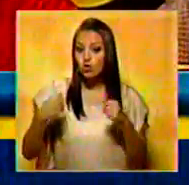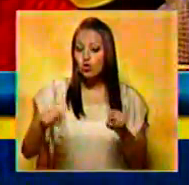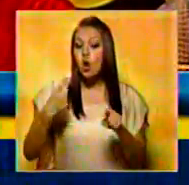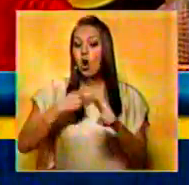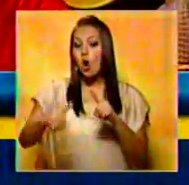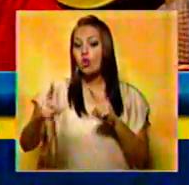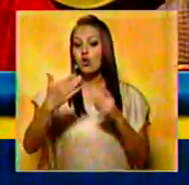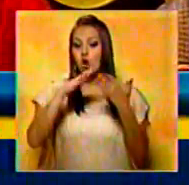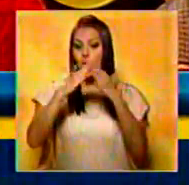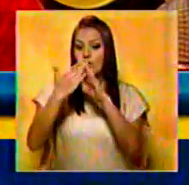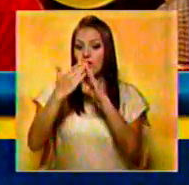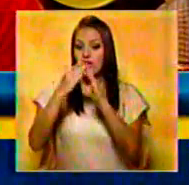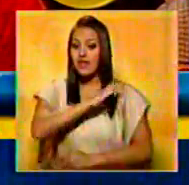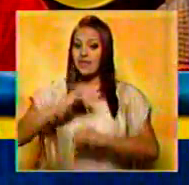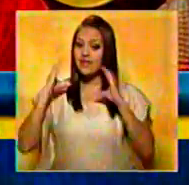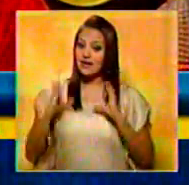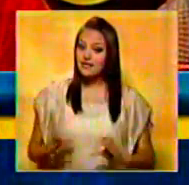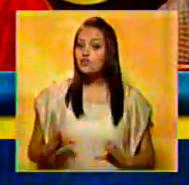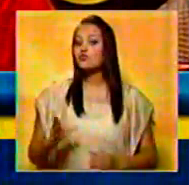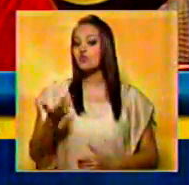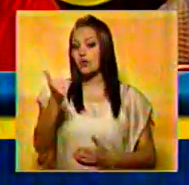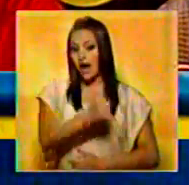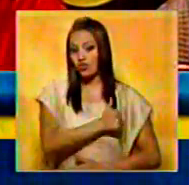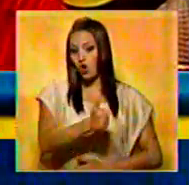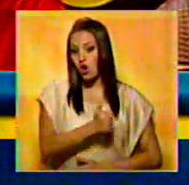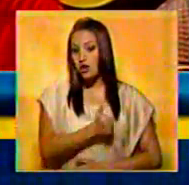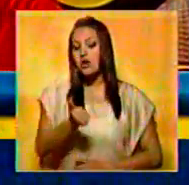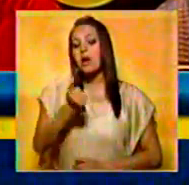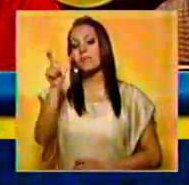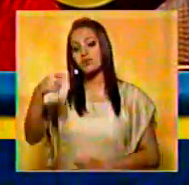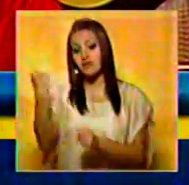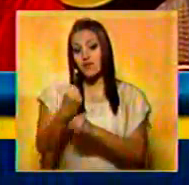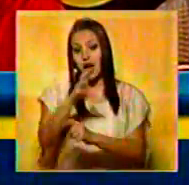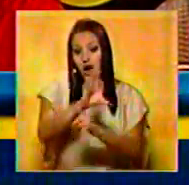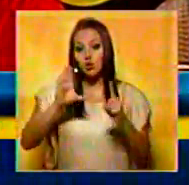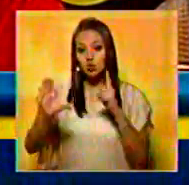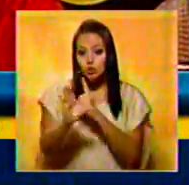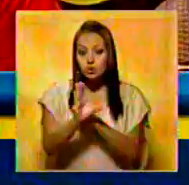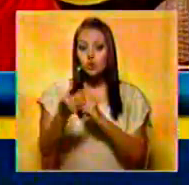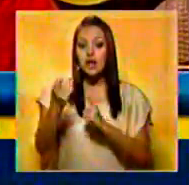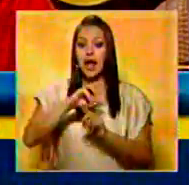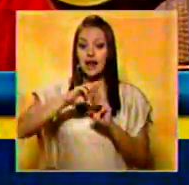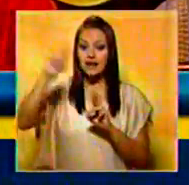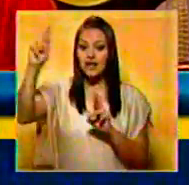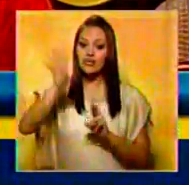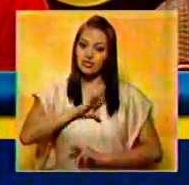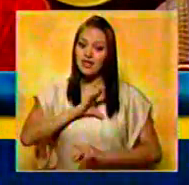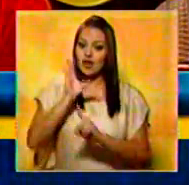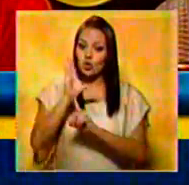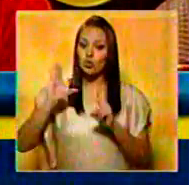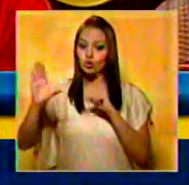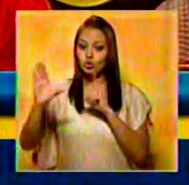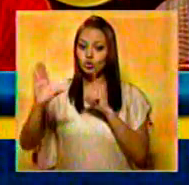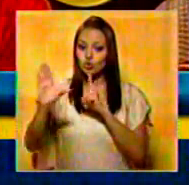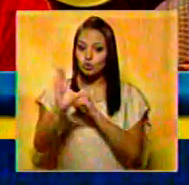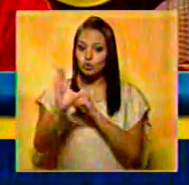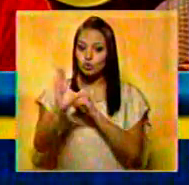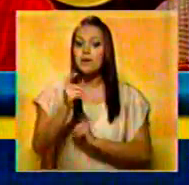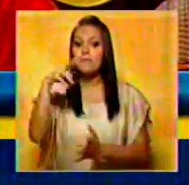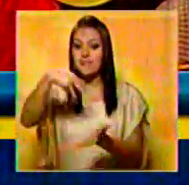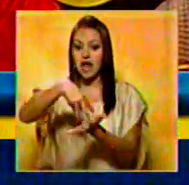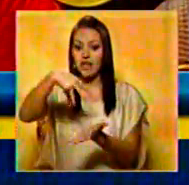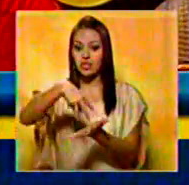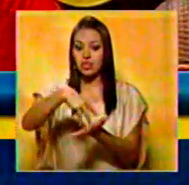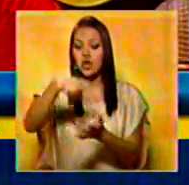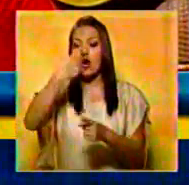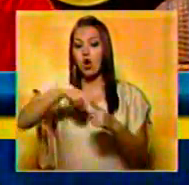comunidades cristianas, las comunidades católicas, con los cultores, con la red de patrimonio cultural del Estado Miranda.